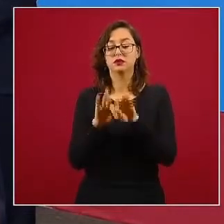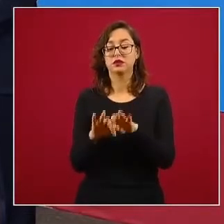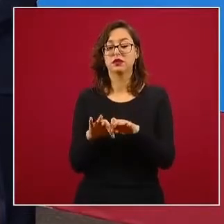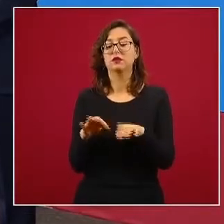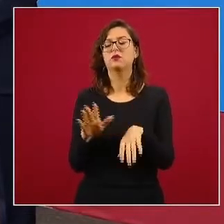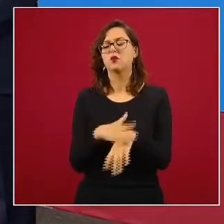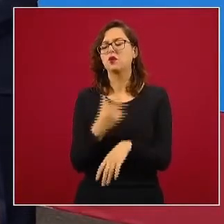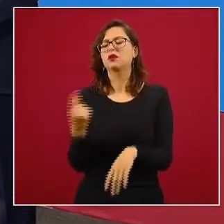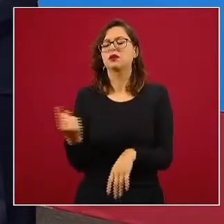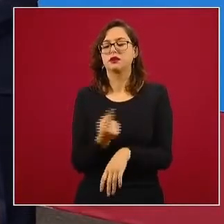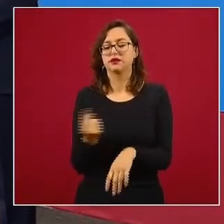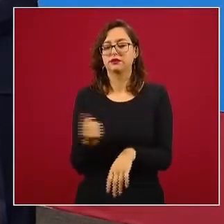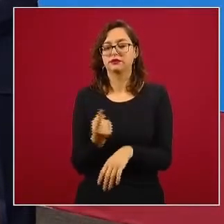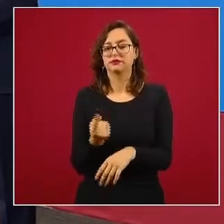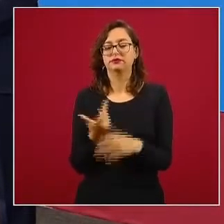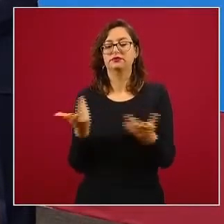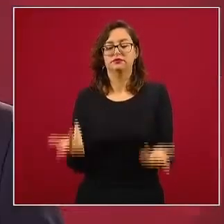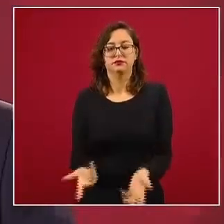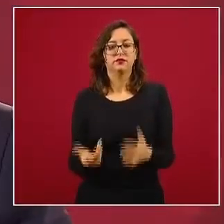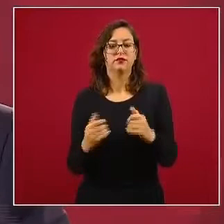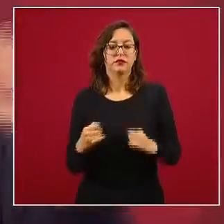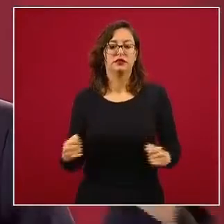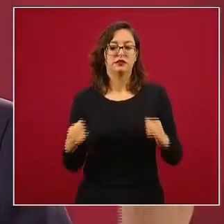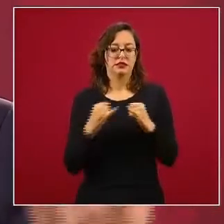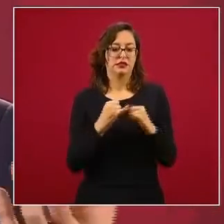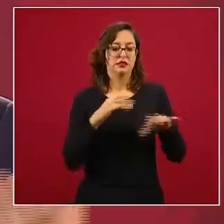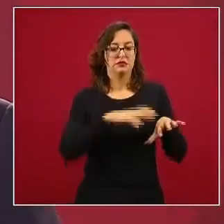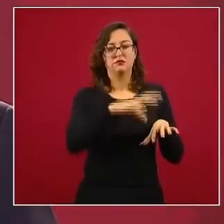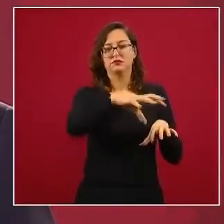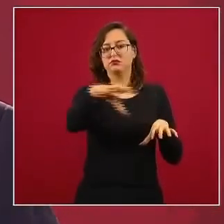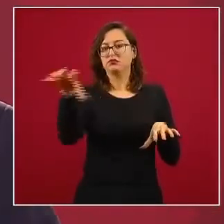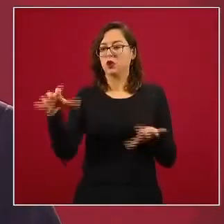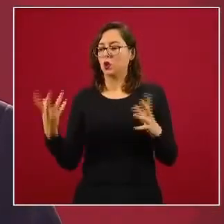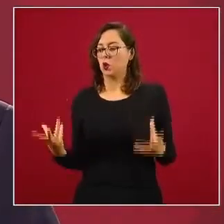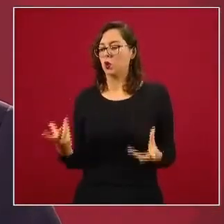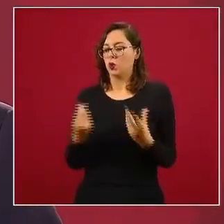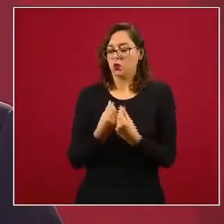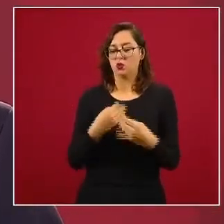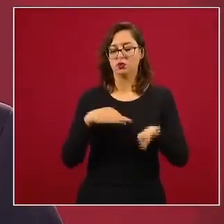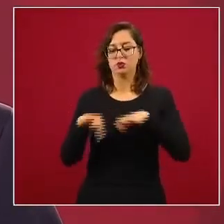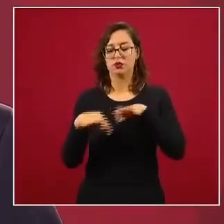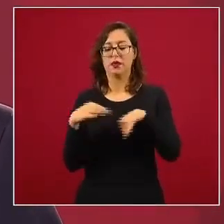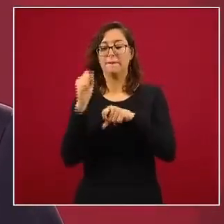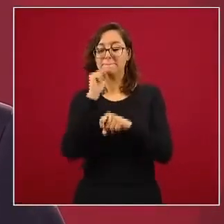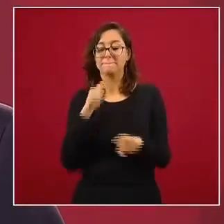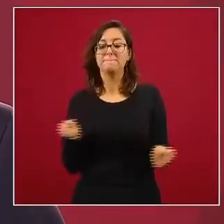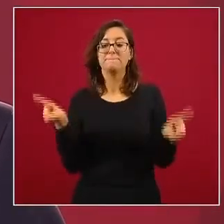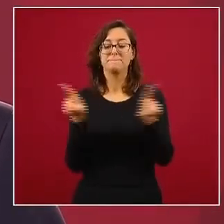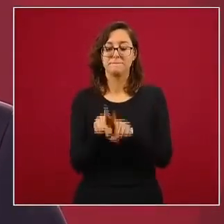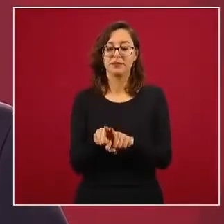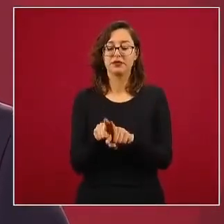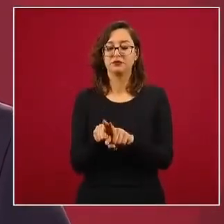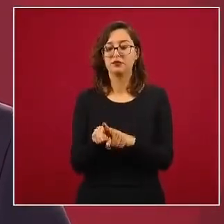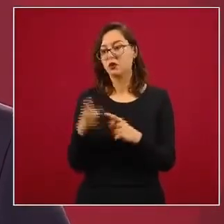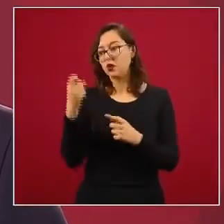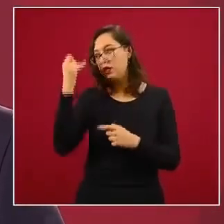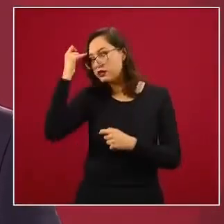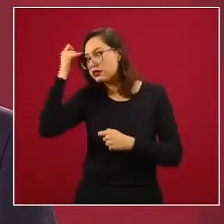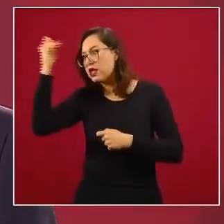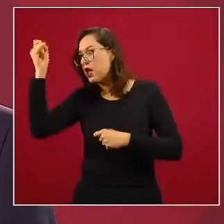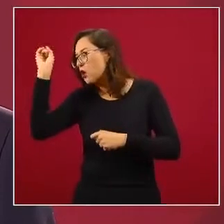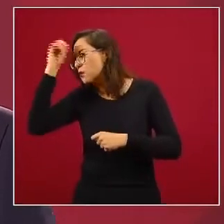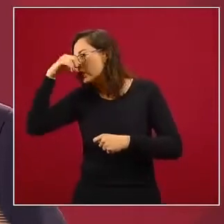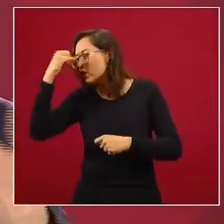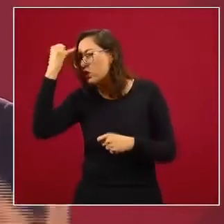colaboración multisectorial y el trabajo integrado de las perspectivas que se necesitan